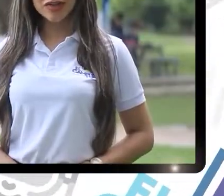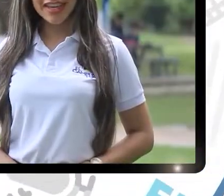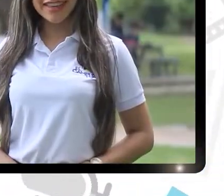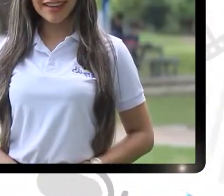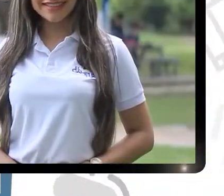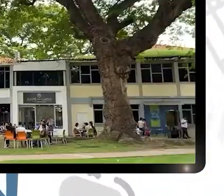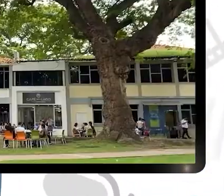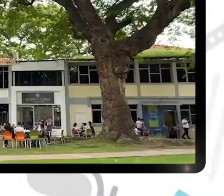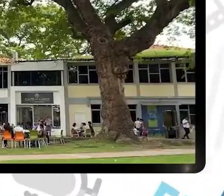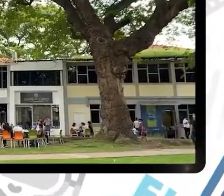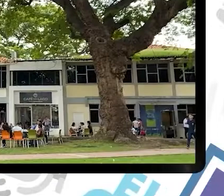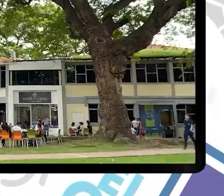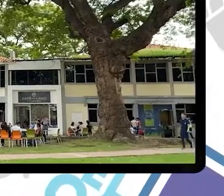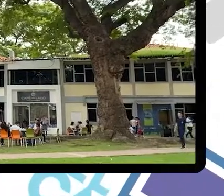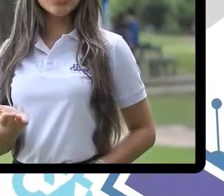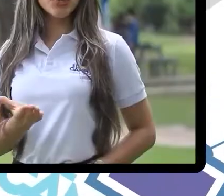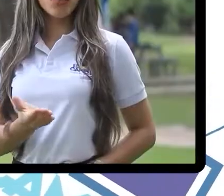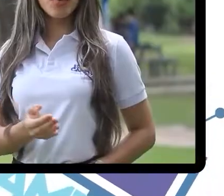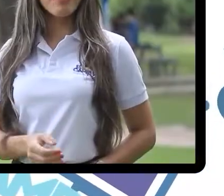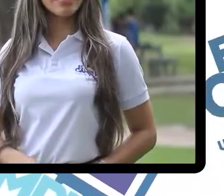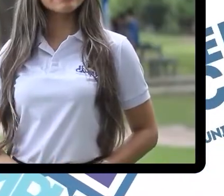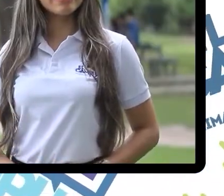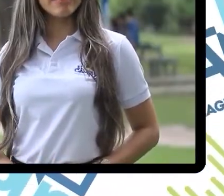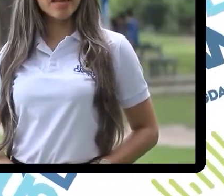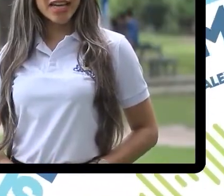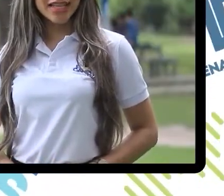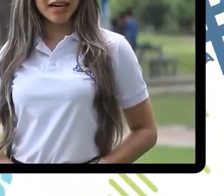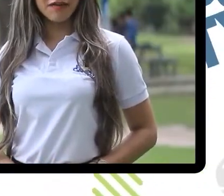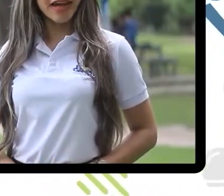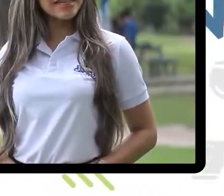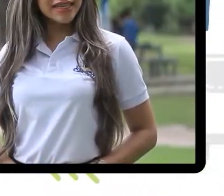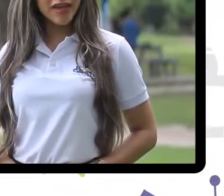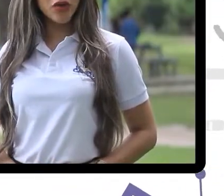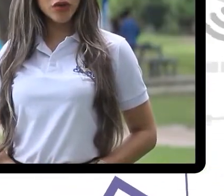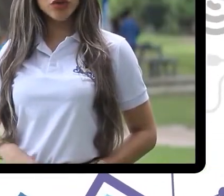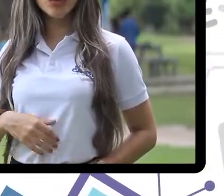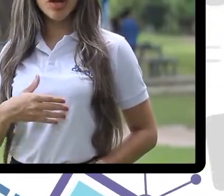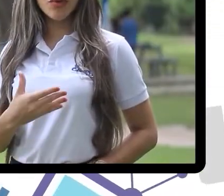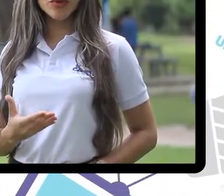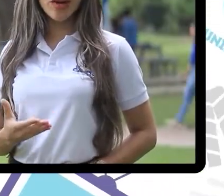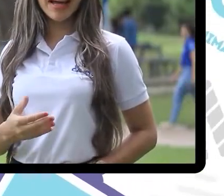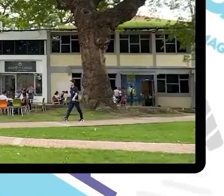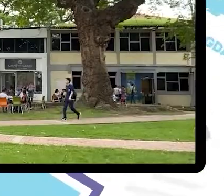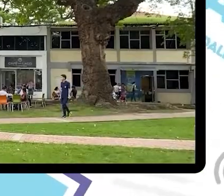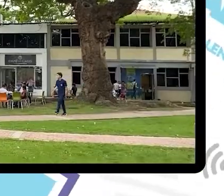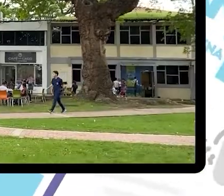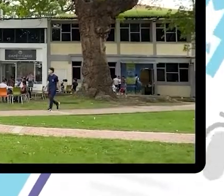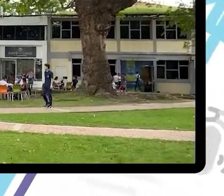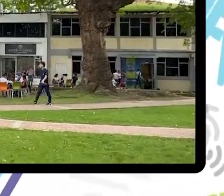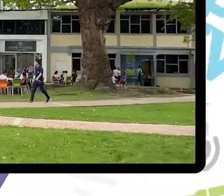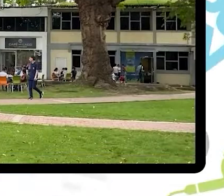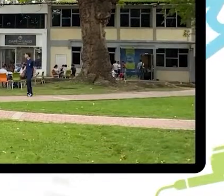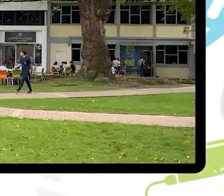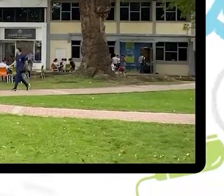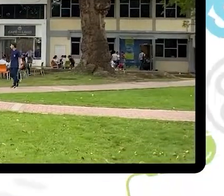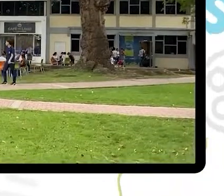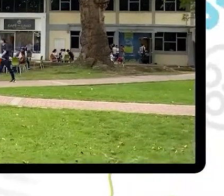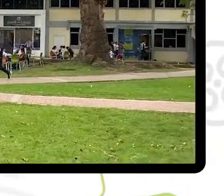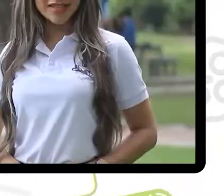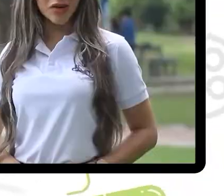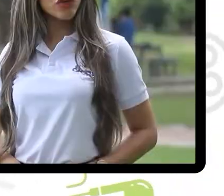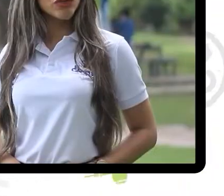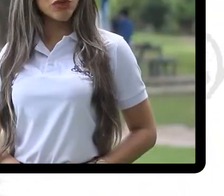Díaz Granados Guida. El Samario protagonizó una nueva cátedra abierta, Rafael Celedón, donde abordó la Agenda 2030 de los